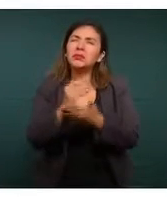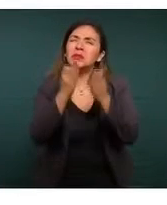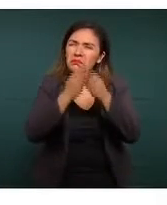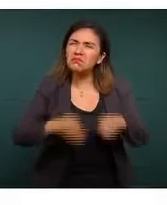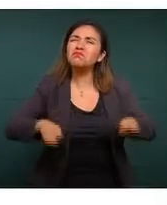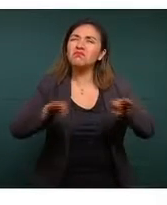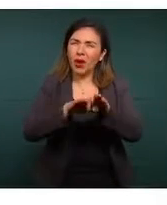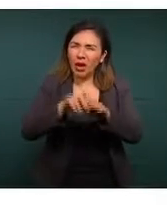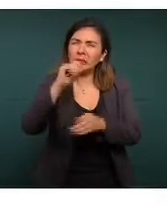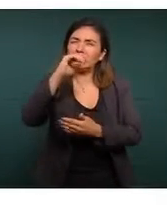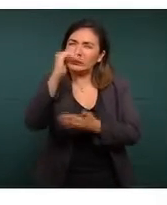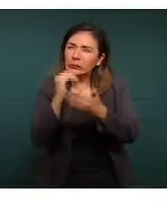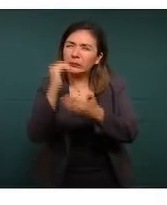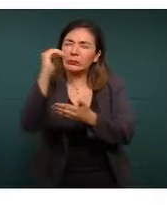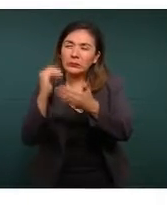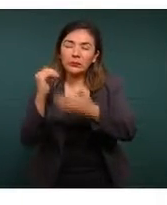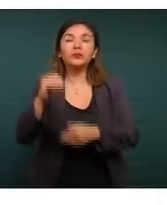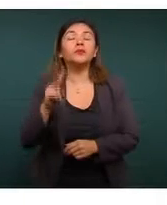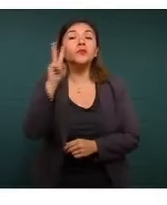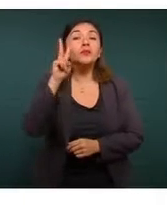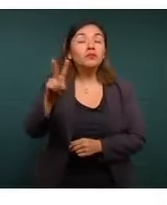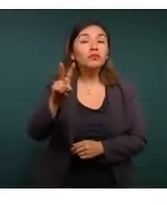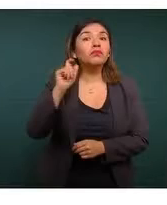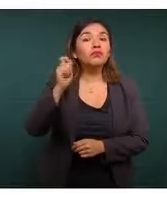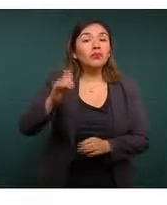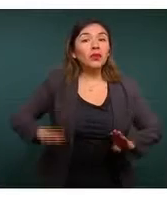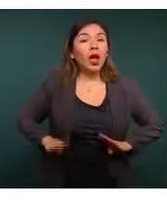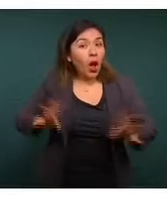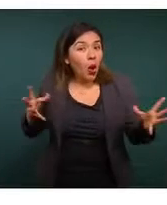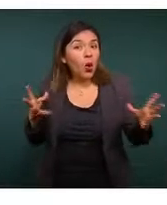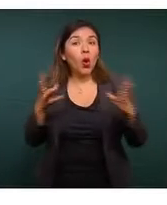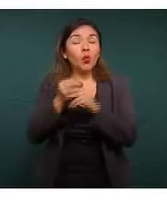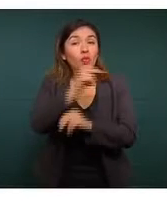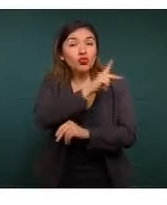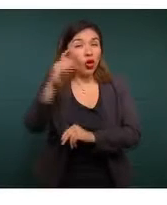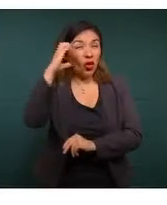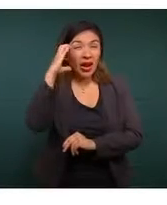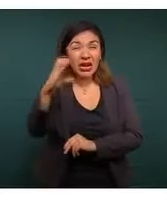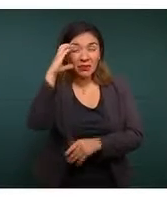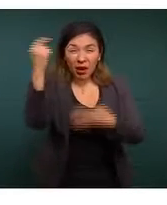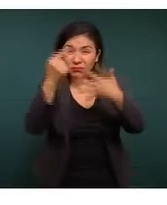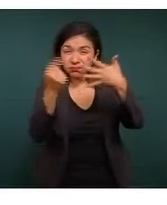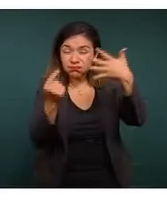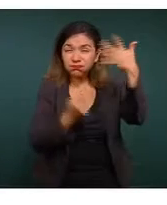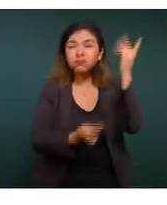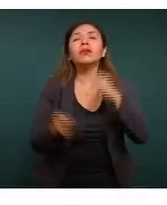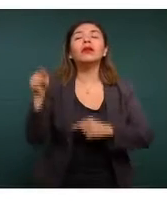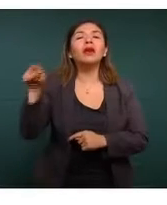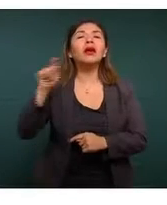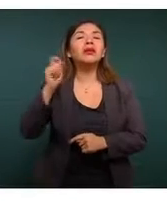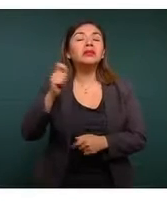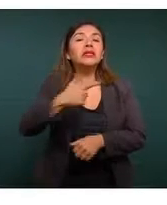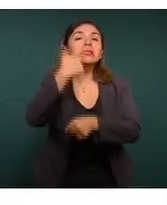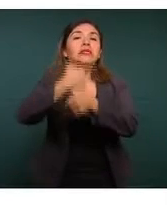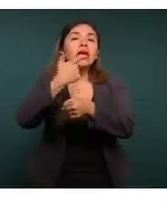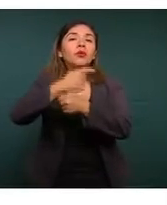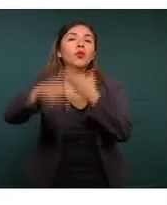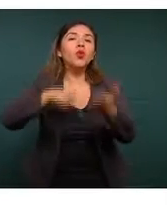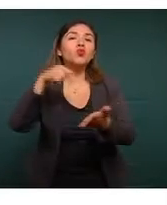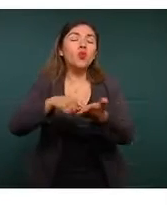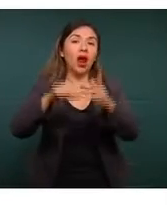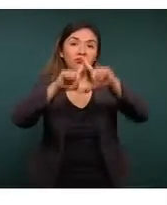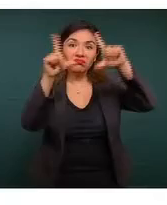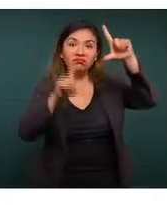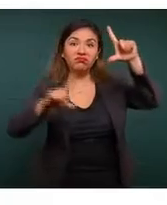importante. Si tomamos en consideración la totalidad de los delitos, tiene un séptimo lugar a nivel